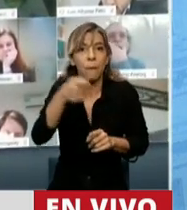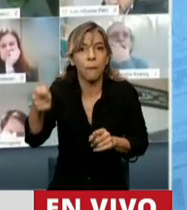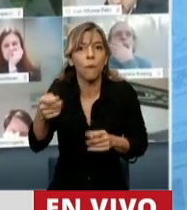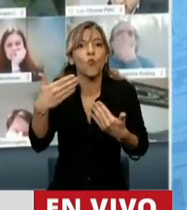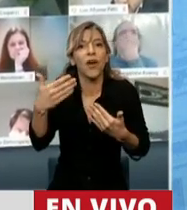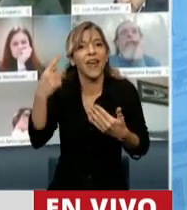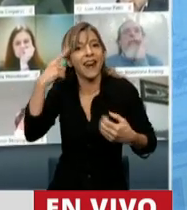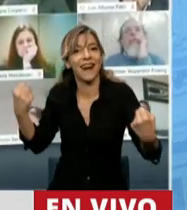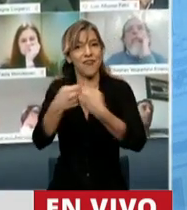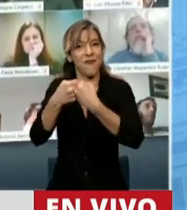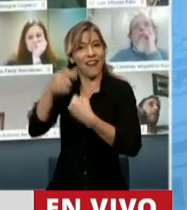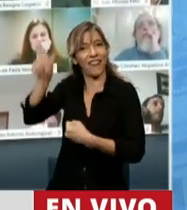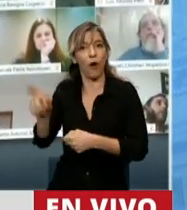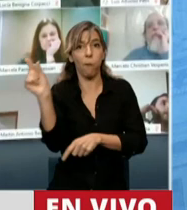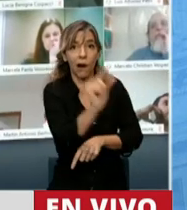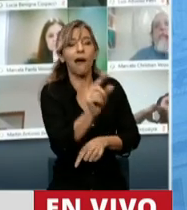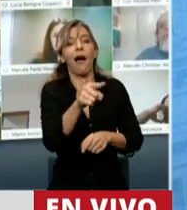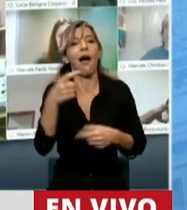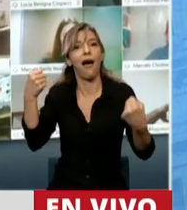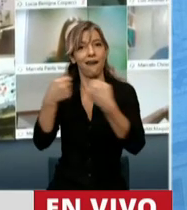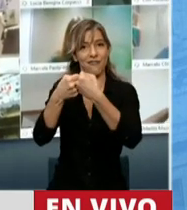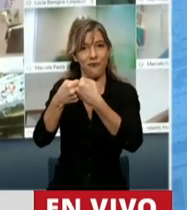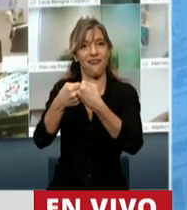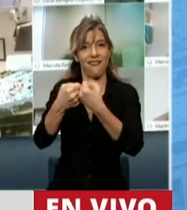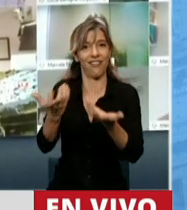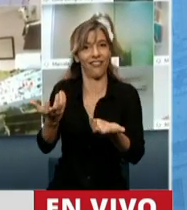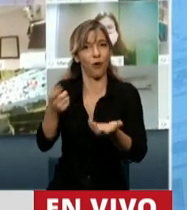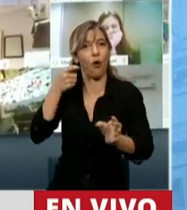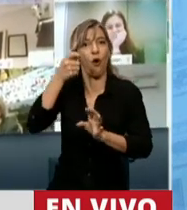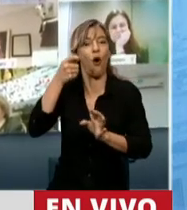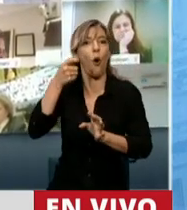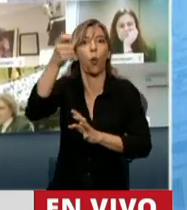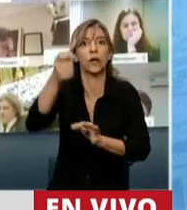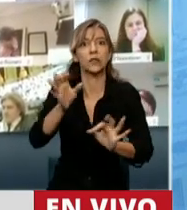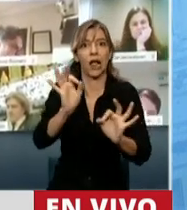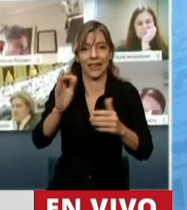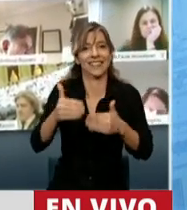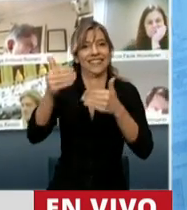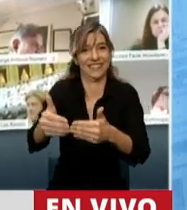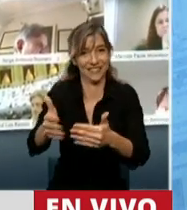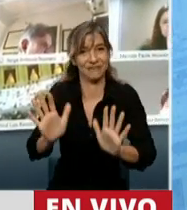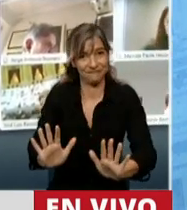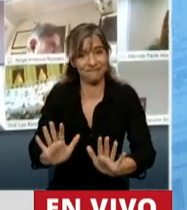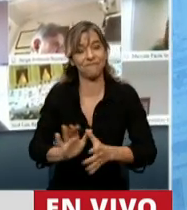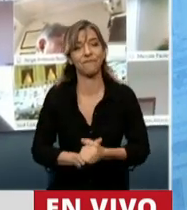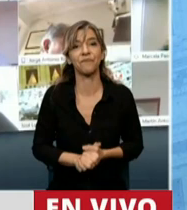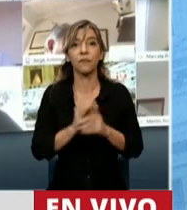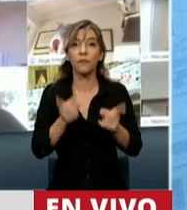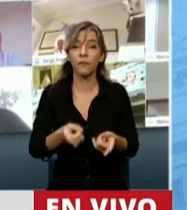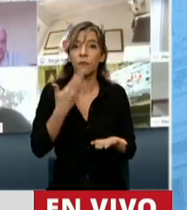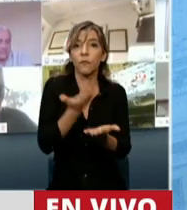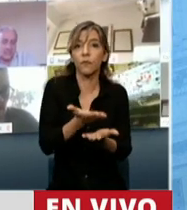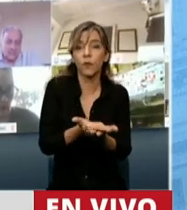negociar y lograr un acuerdo que se homologa judicialmente. Y también propusimos que haya una inyección